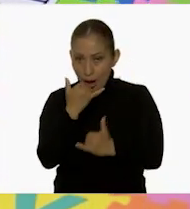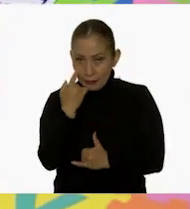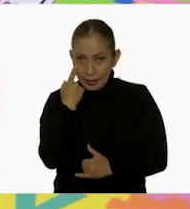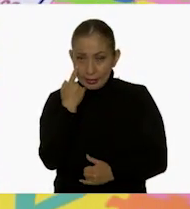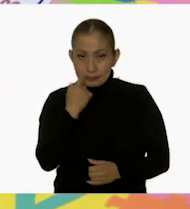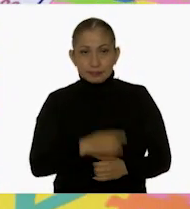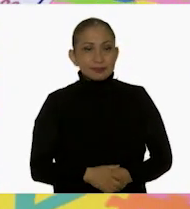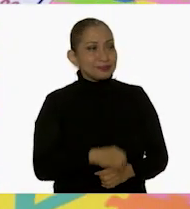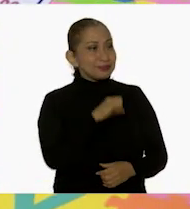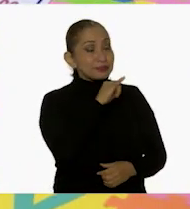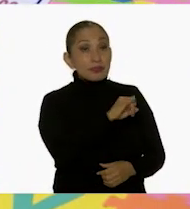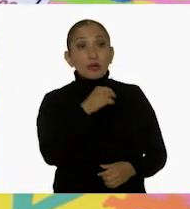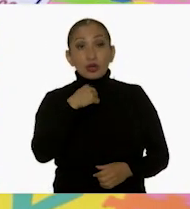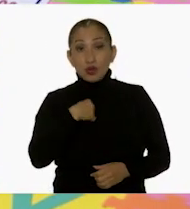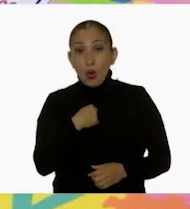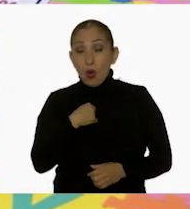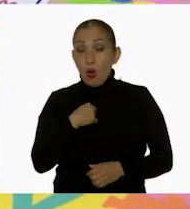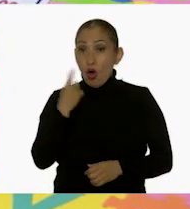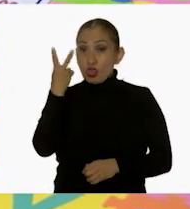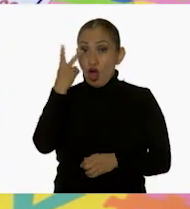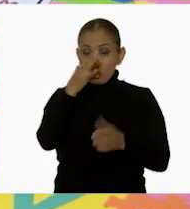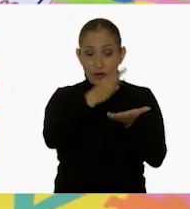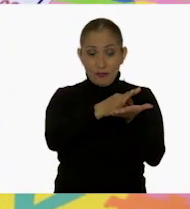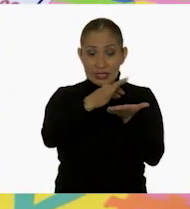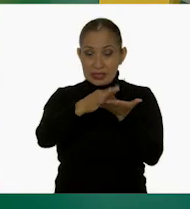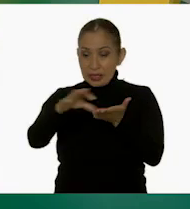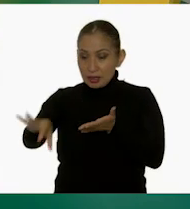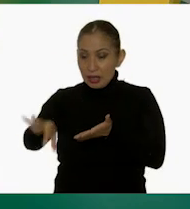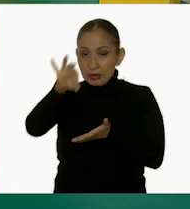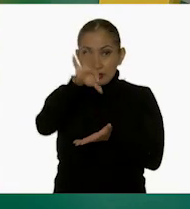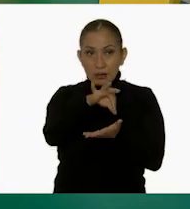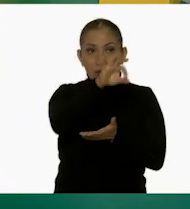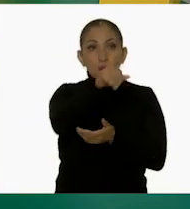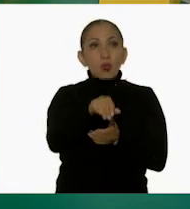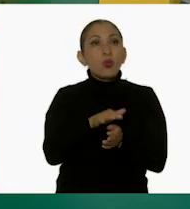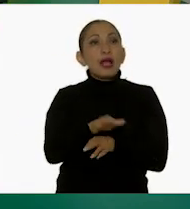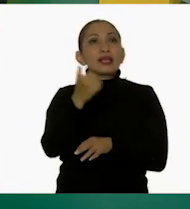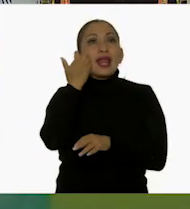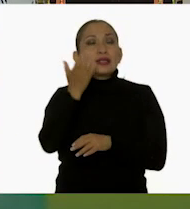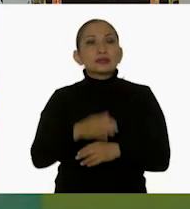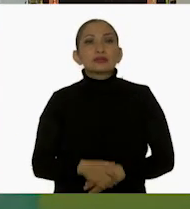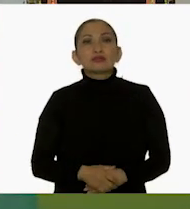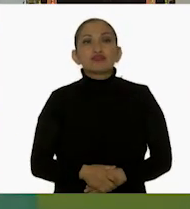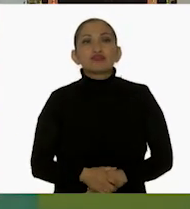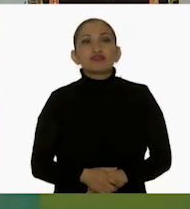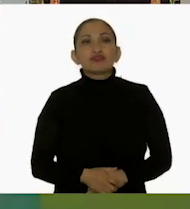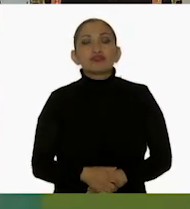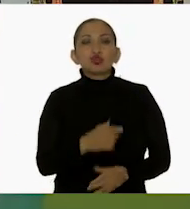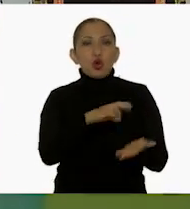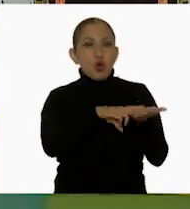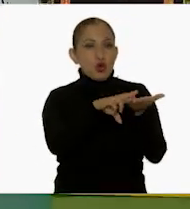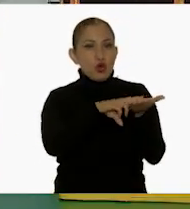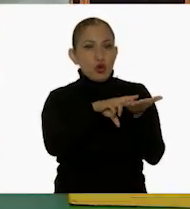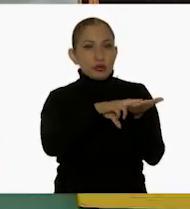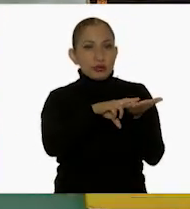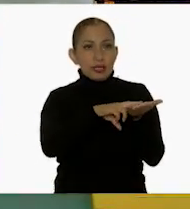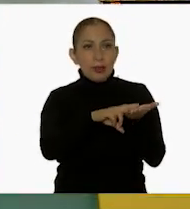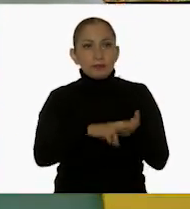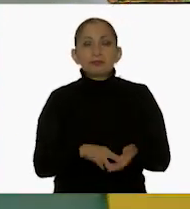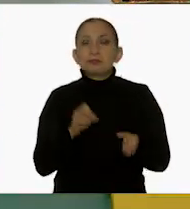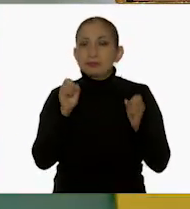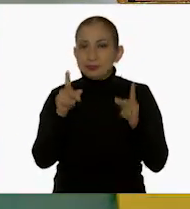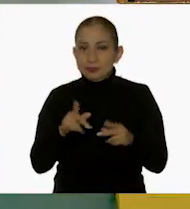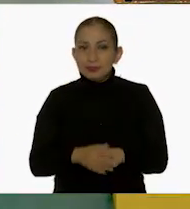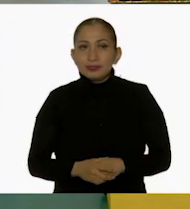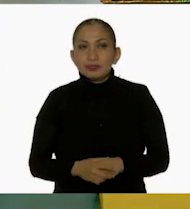siguiente. ¡Sí! Voy a sacar de aquí dos fichitas. ¿Cuál quieres? La rosa. Ok.